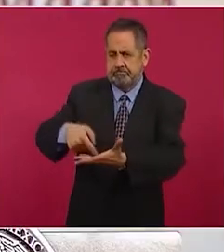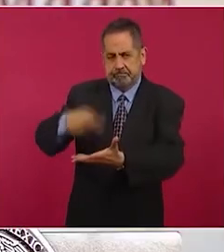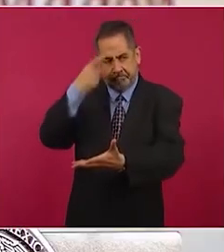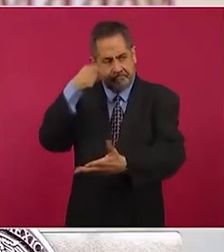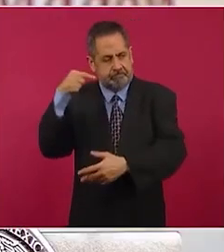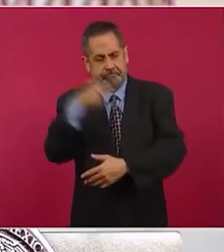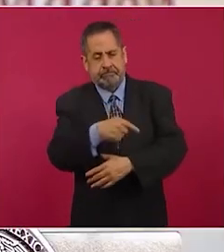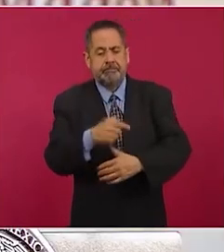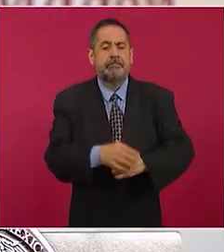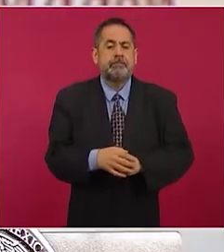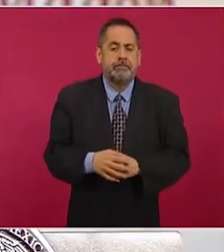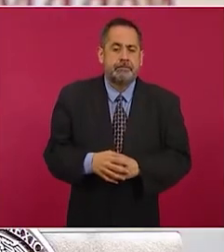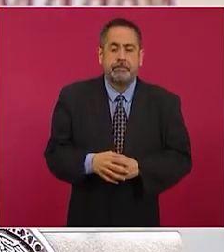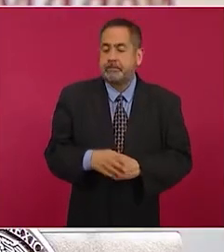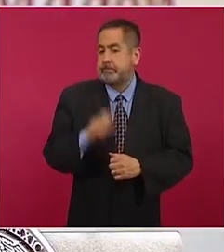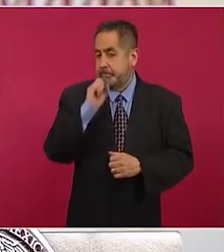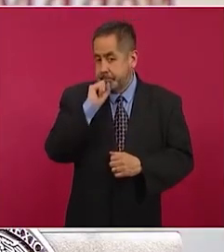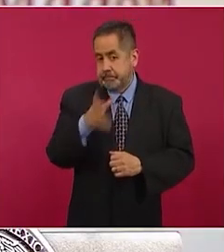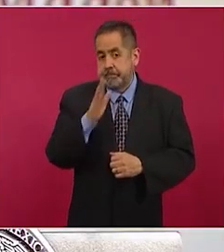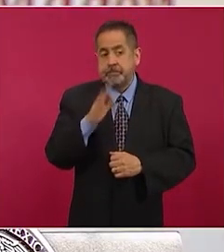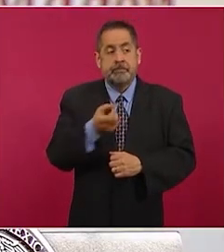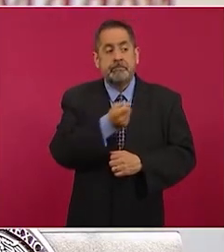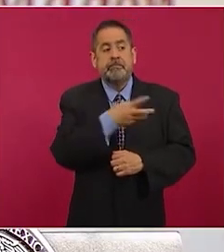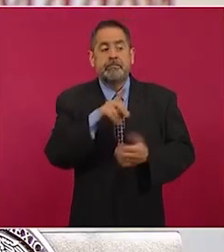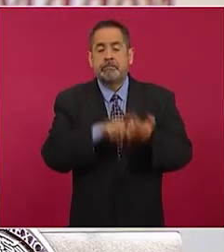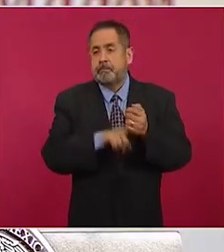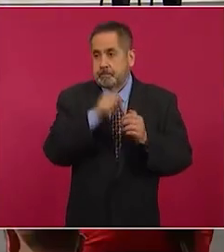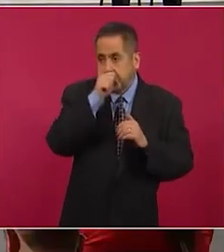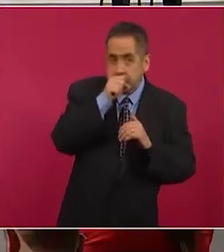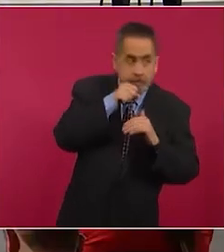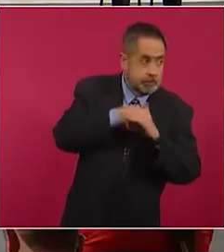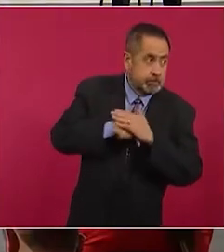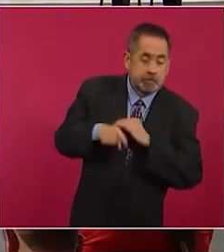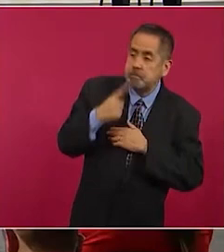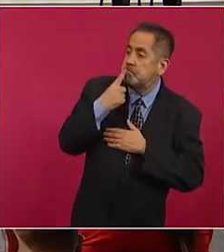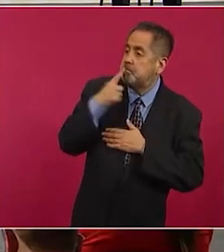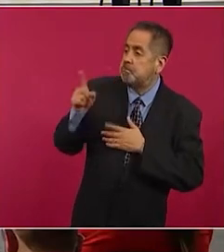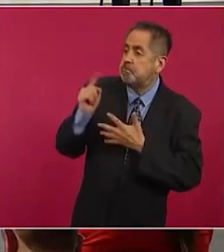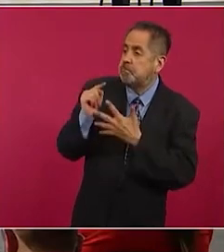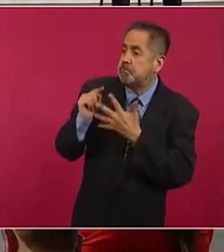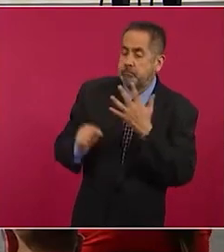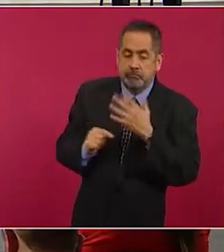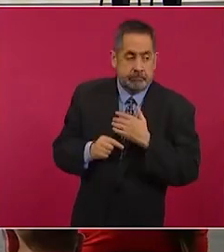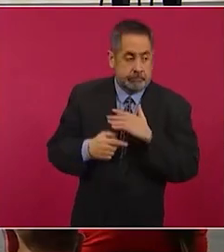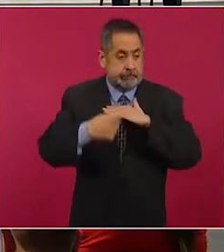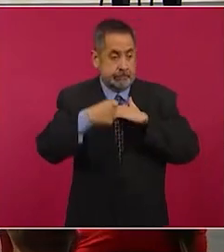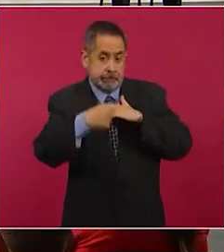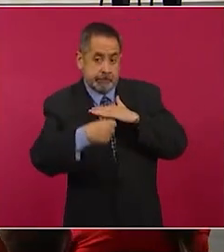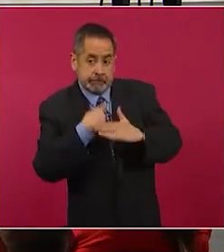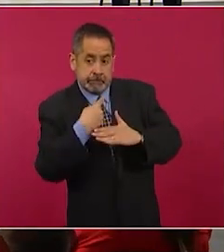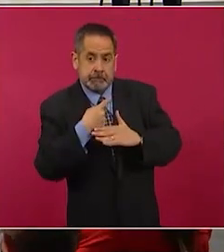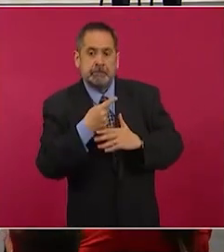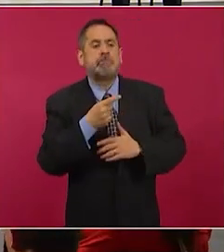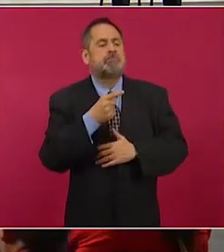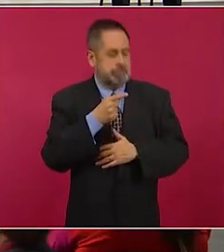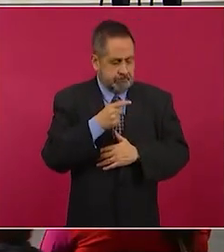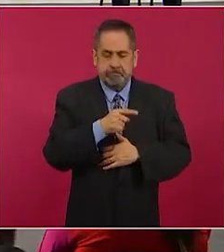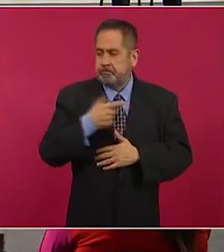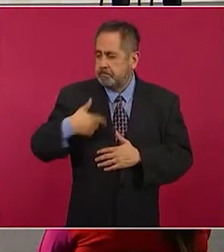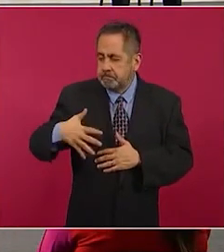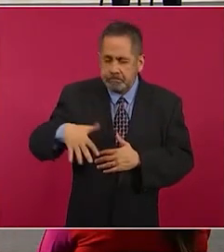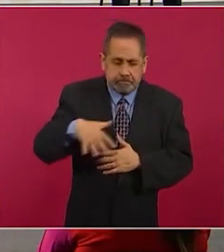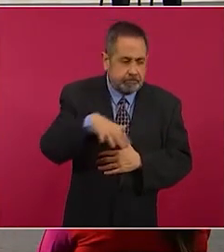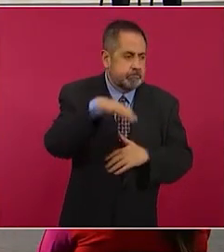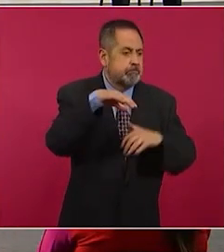señalar que se recibieron denuncias anónimas por las cuales se han realizado labores de búsqueda permanente de los